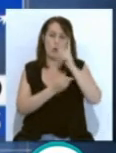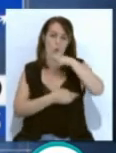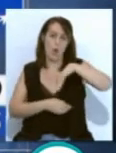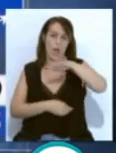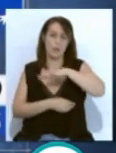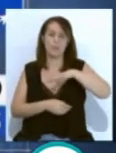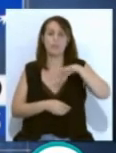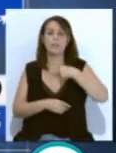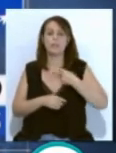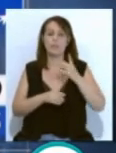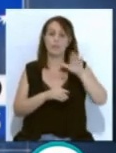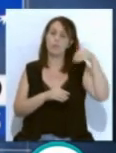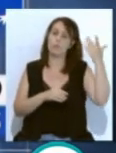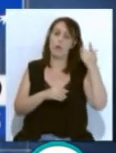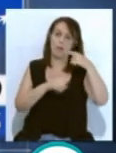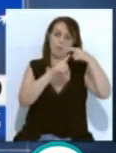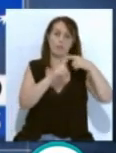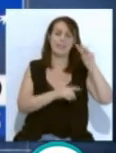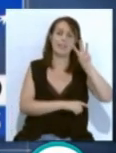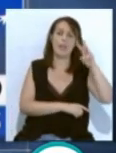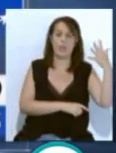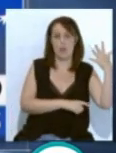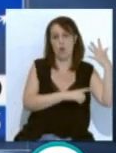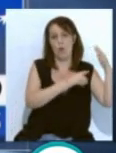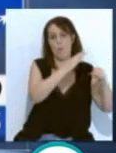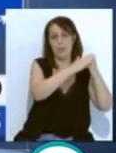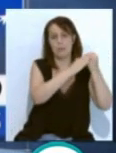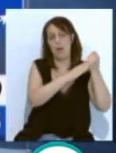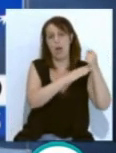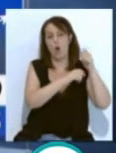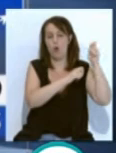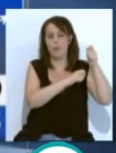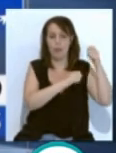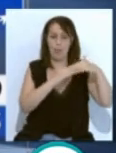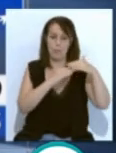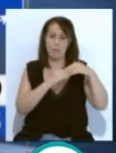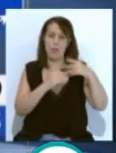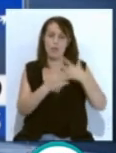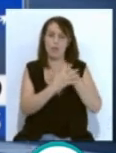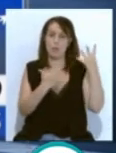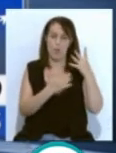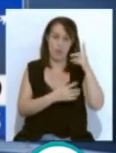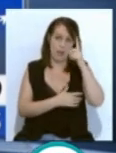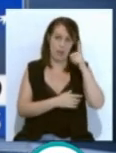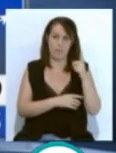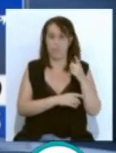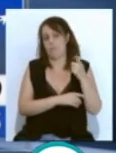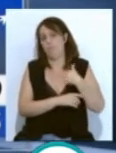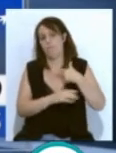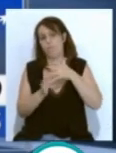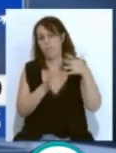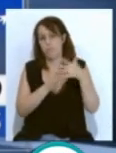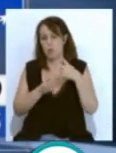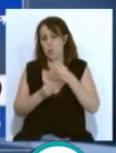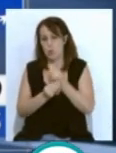el litoral. Y se situará con 35 grados en Olvera, que también mantendrá la mínima con 19. Vientos variables flojos